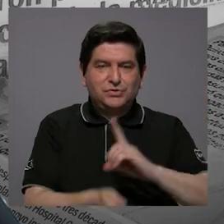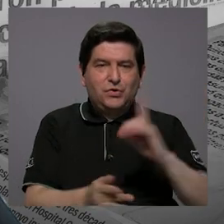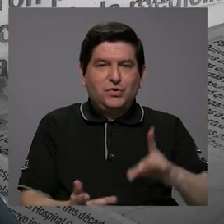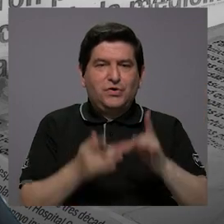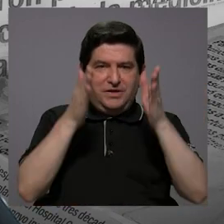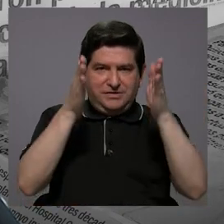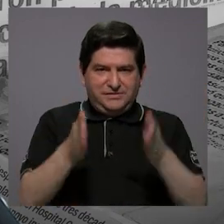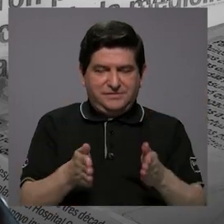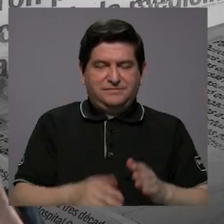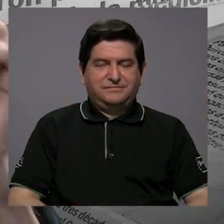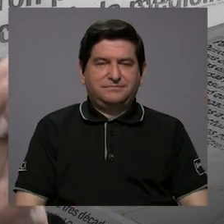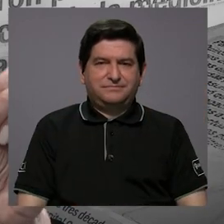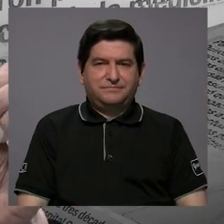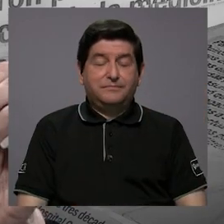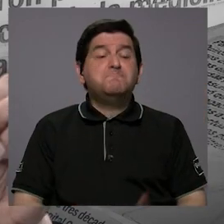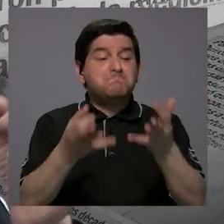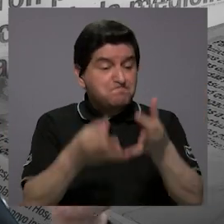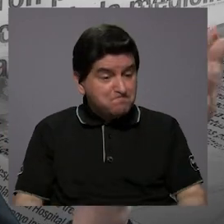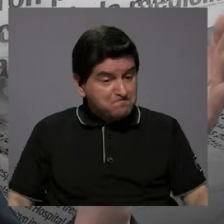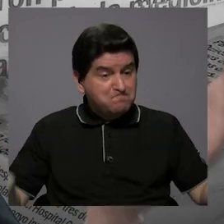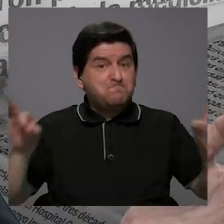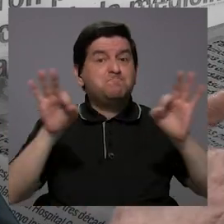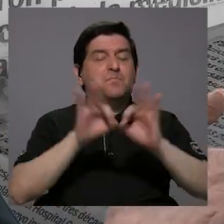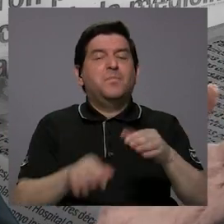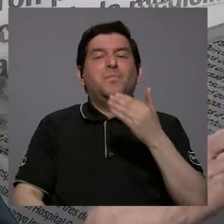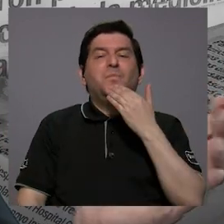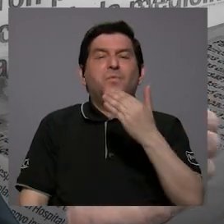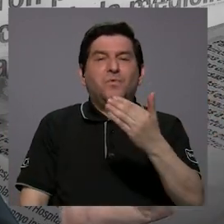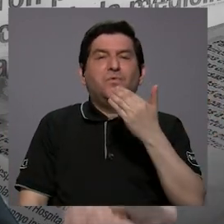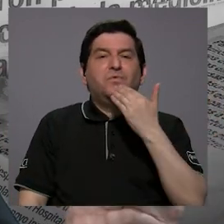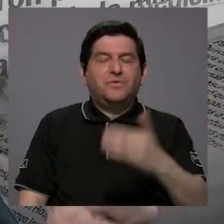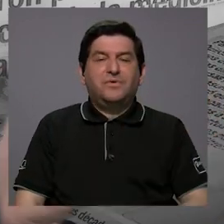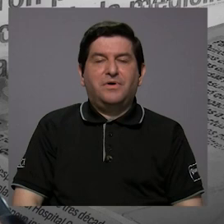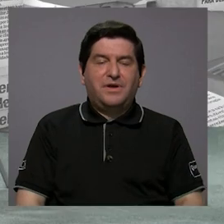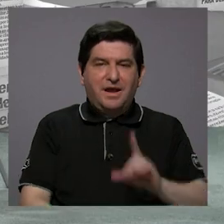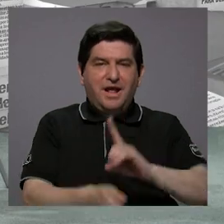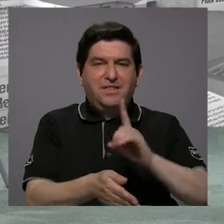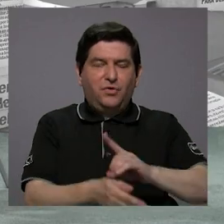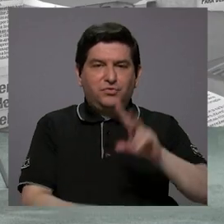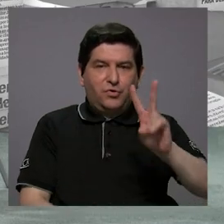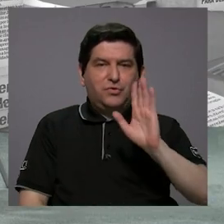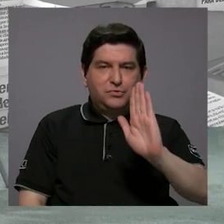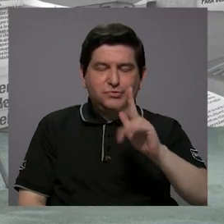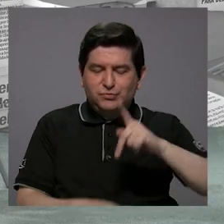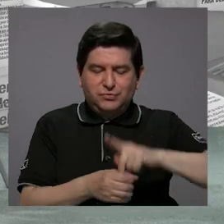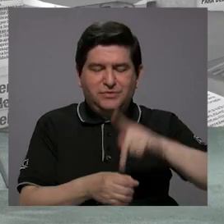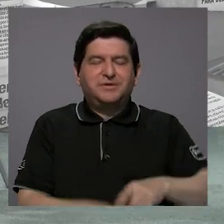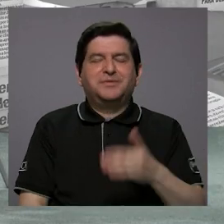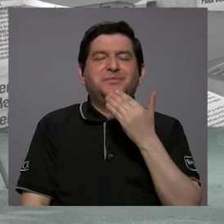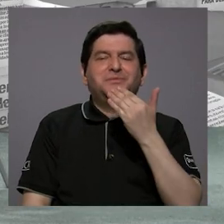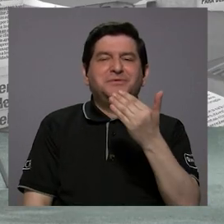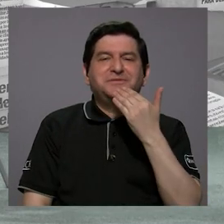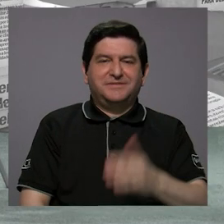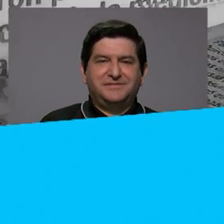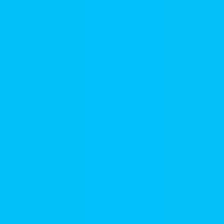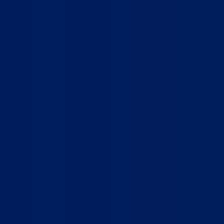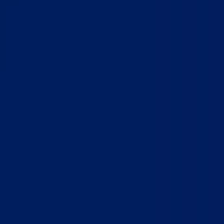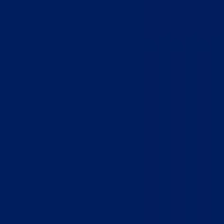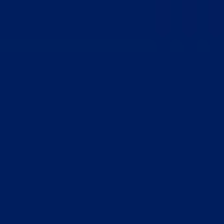médicos especialistas, es importante y le agradecemos al doctor Vargas por su participación. Muchas gracias.